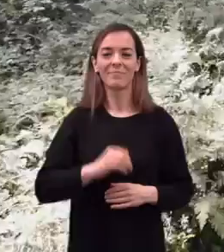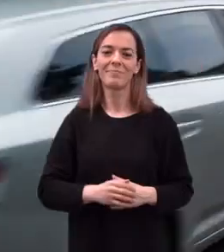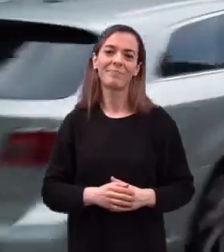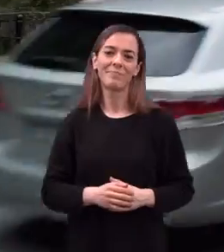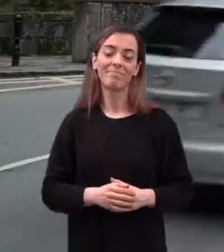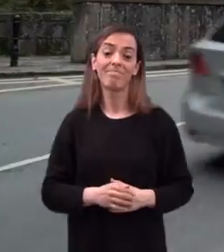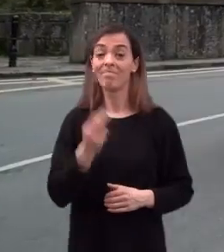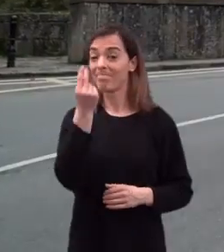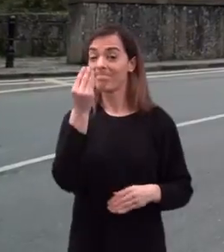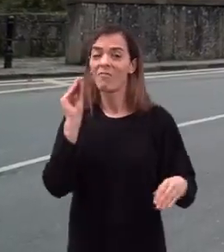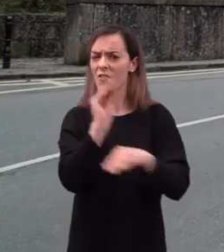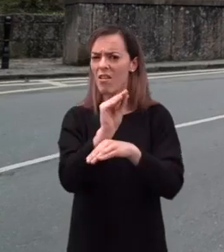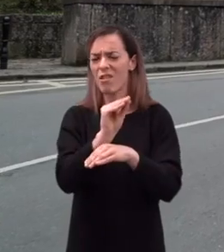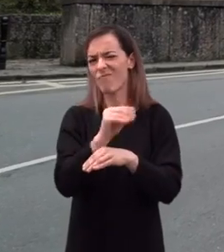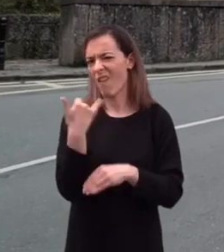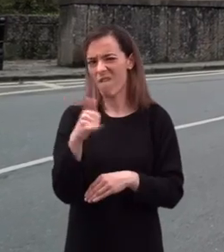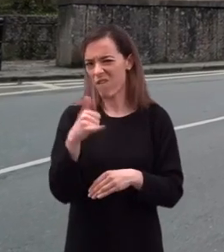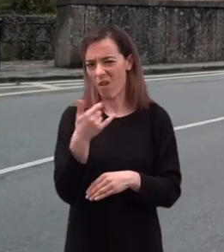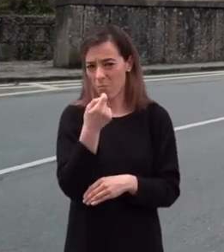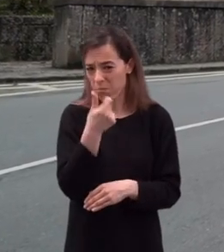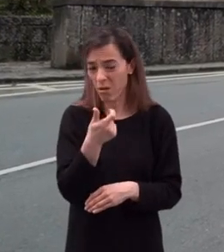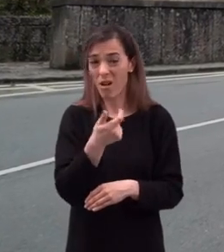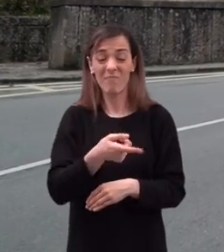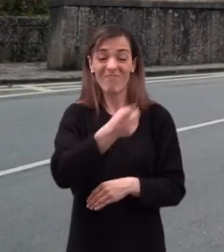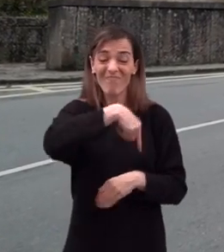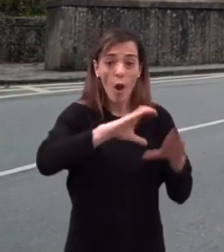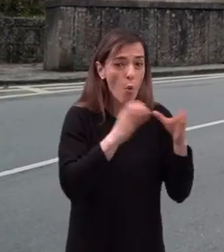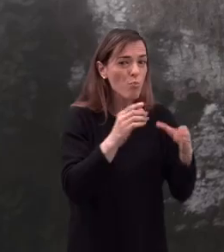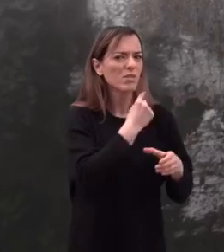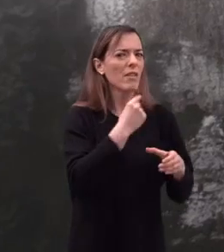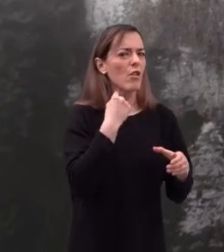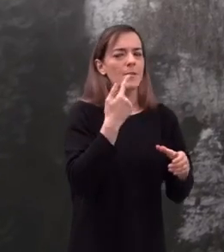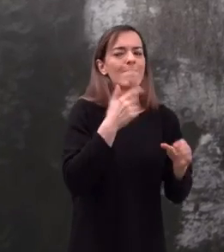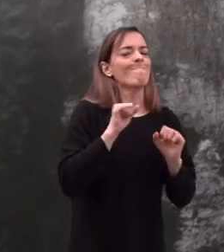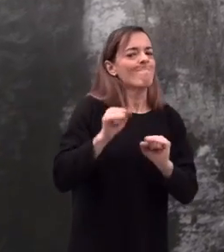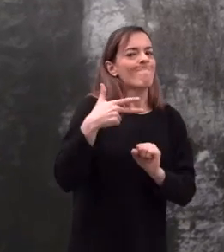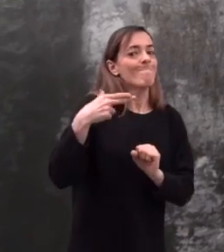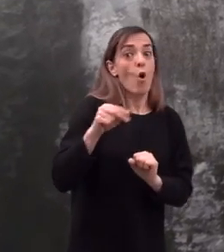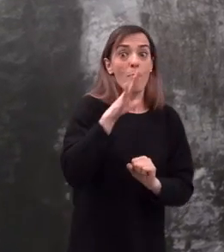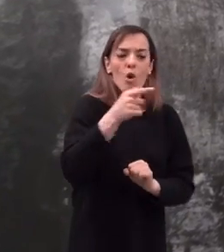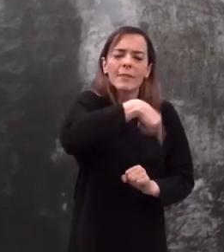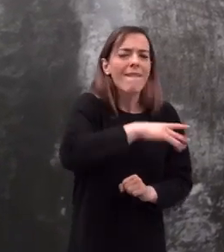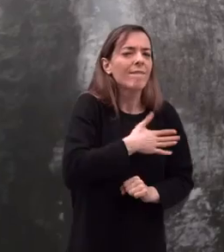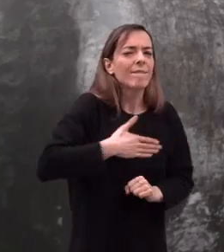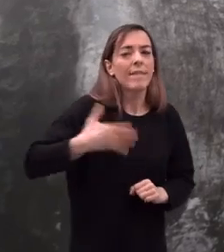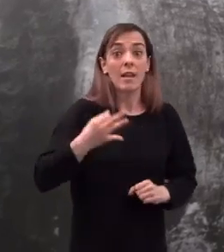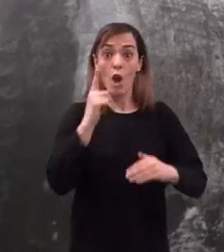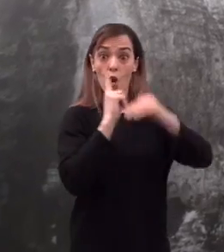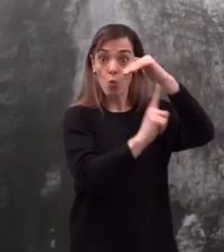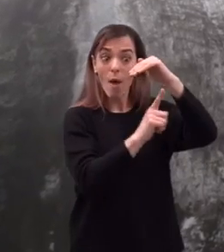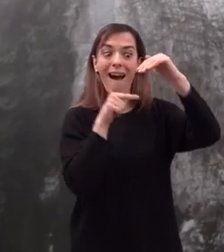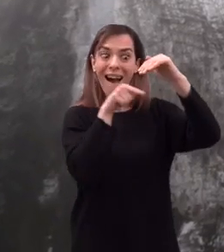Una financiación deficiente y la oposición del cabildo, que siempre había querido un templo en la cueva,